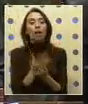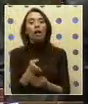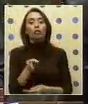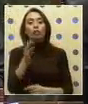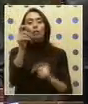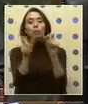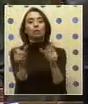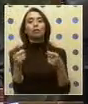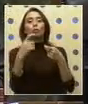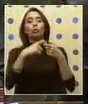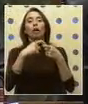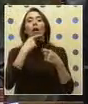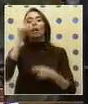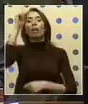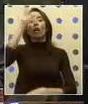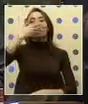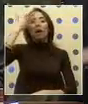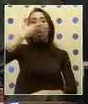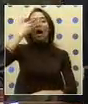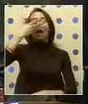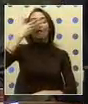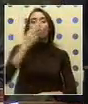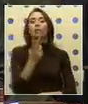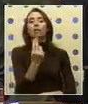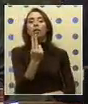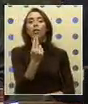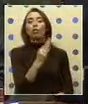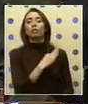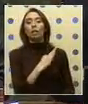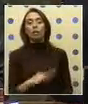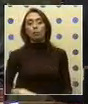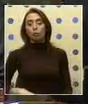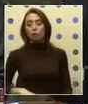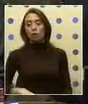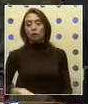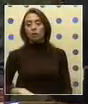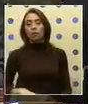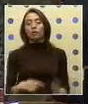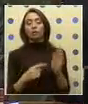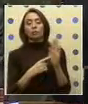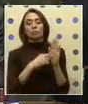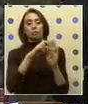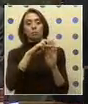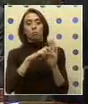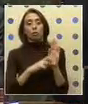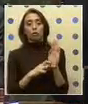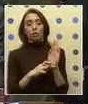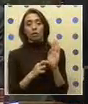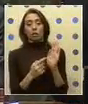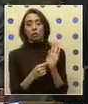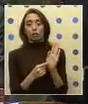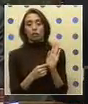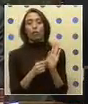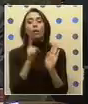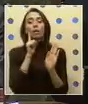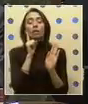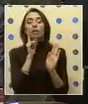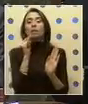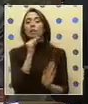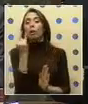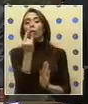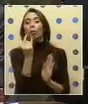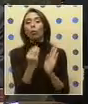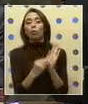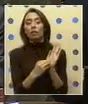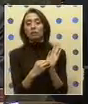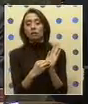inscritos para hacer uso de la palabra 12 diputados. Este proyecto tiene urgencia,